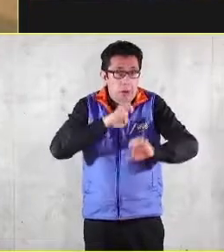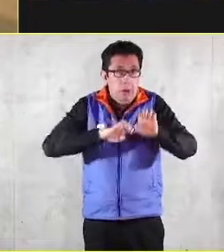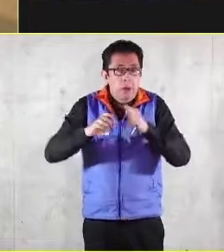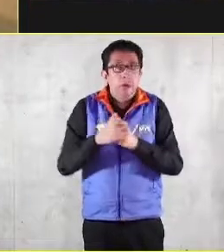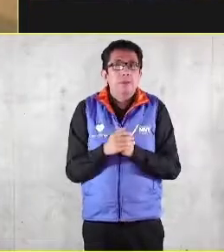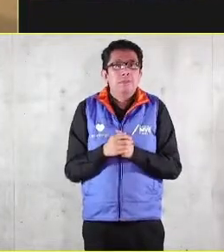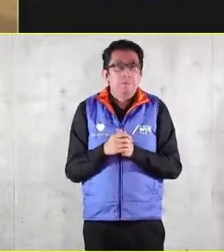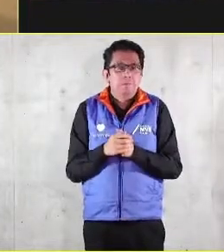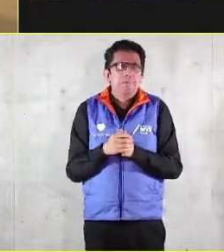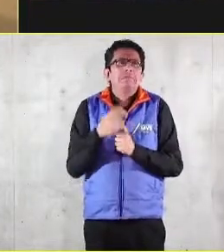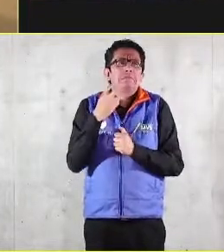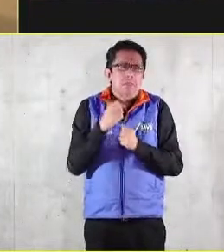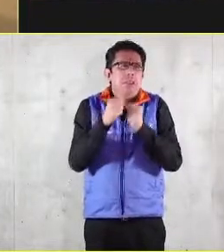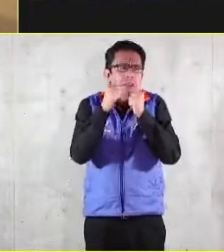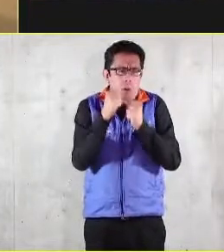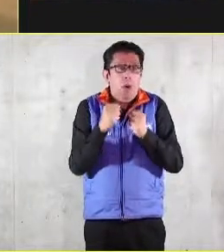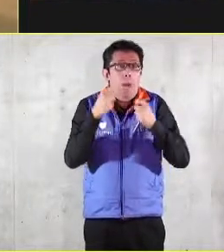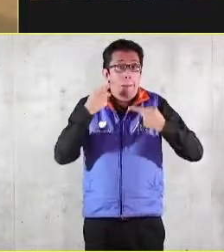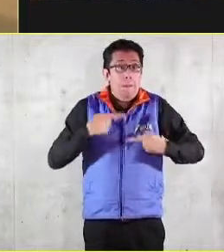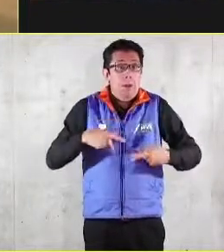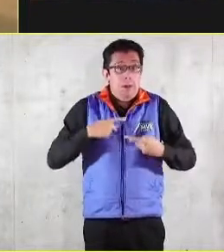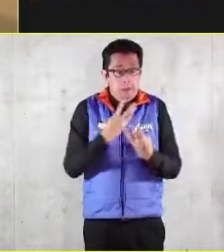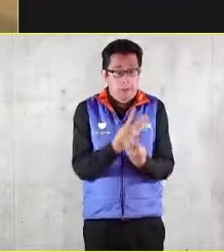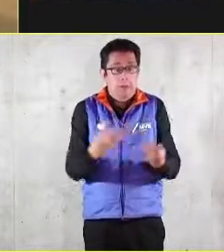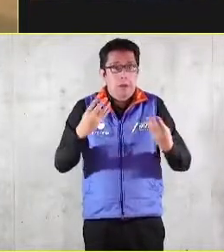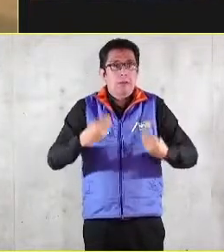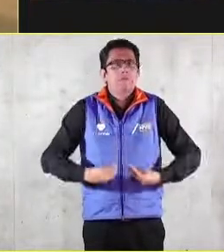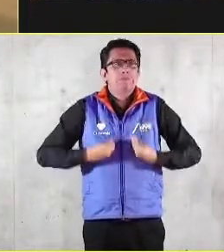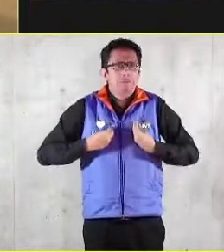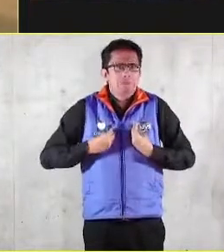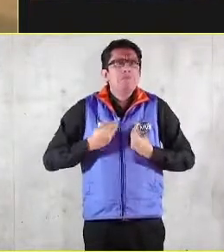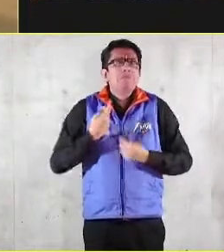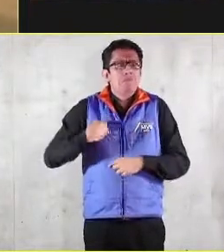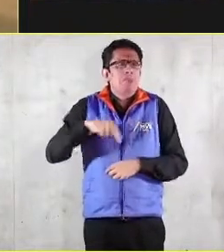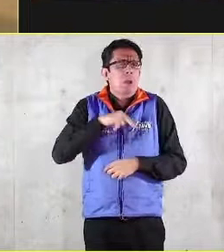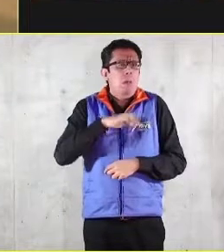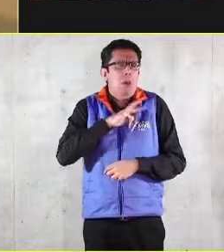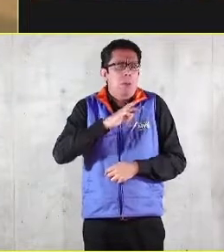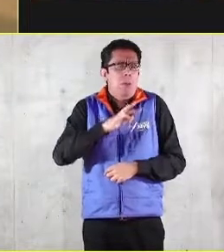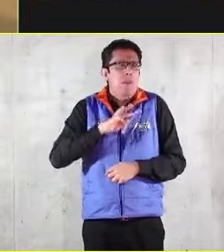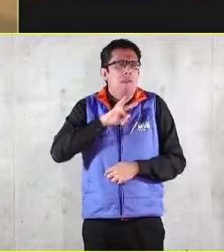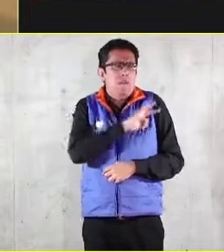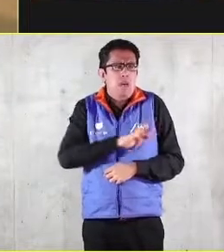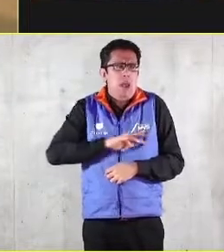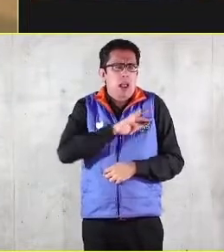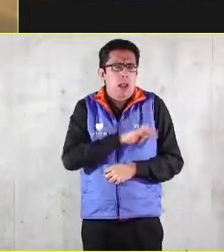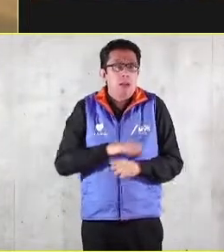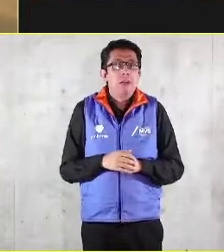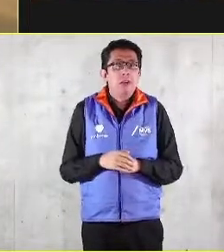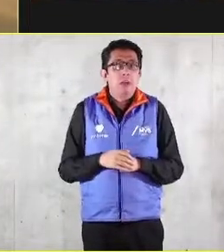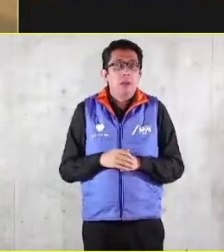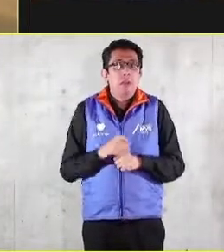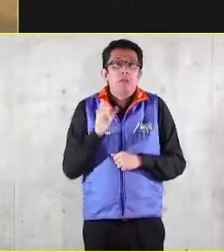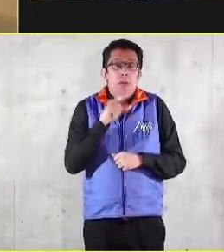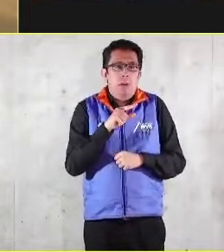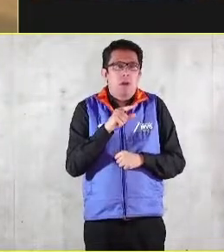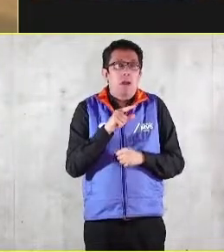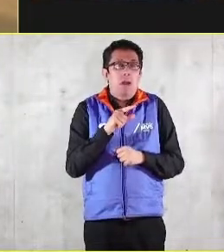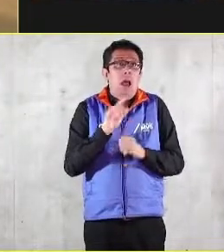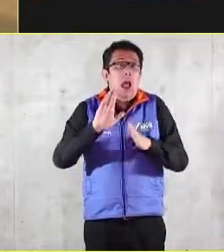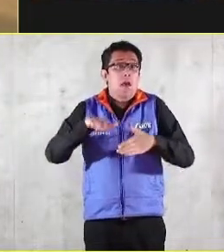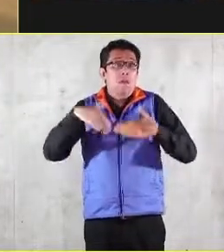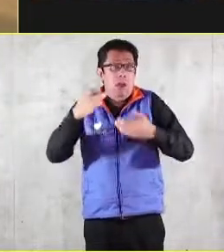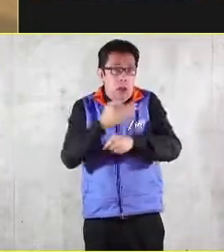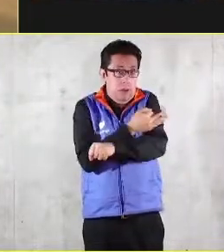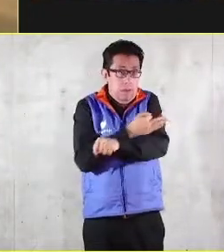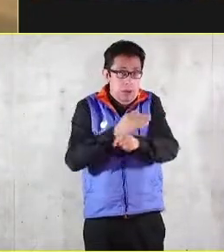habrá personas en nuestra vida y seremos felices más allá de nuestra familia nuclear, que por supuesto es